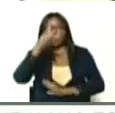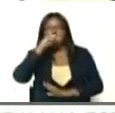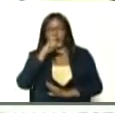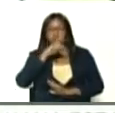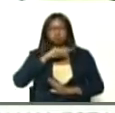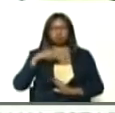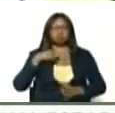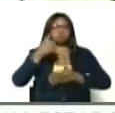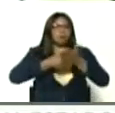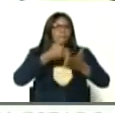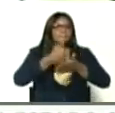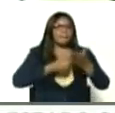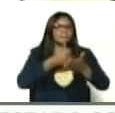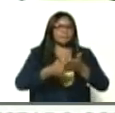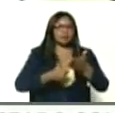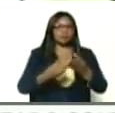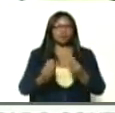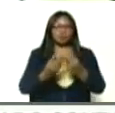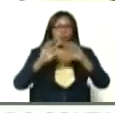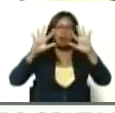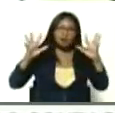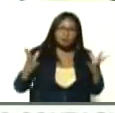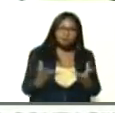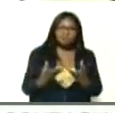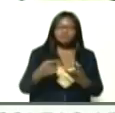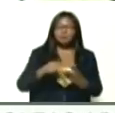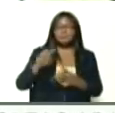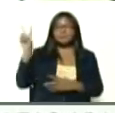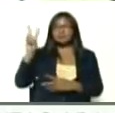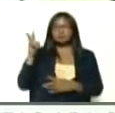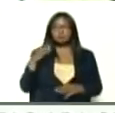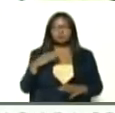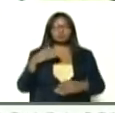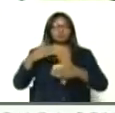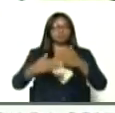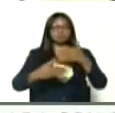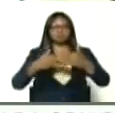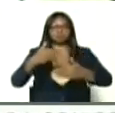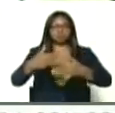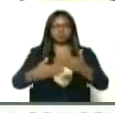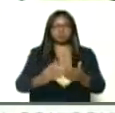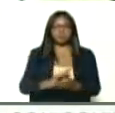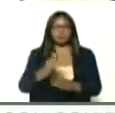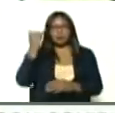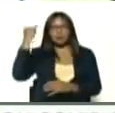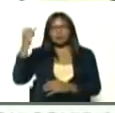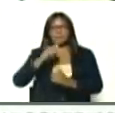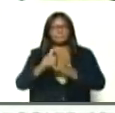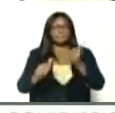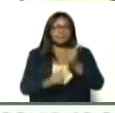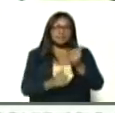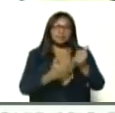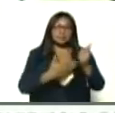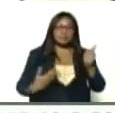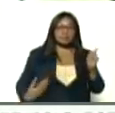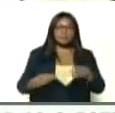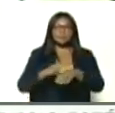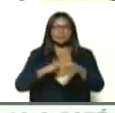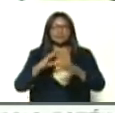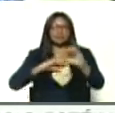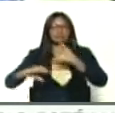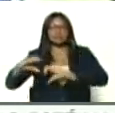de combate con la pandemia, donde Venezuela ha ido adelante, porque la idea, vicepresidenta, ministra